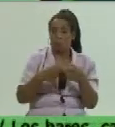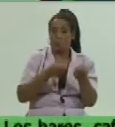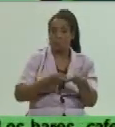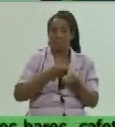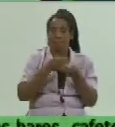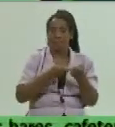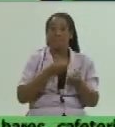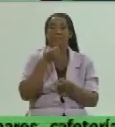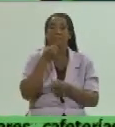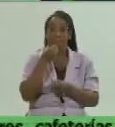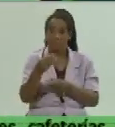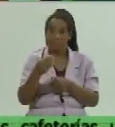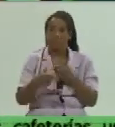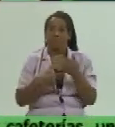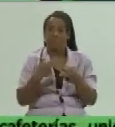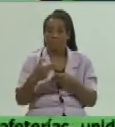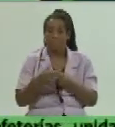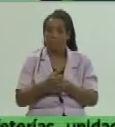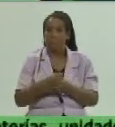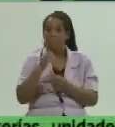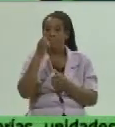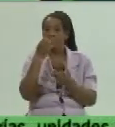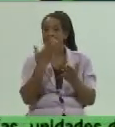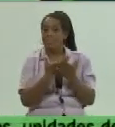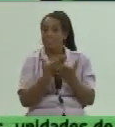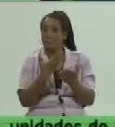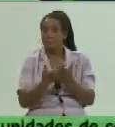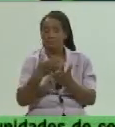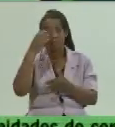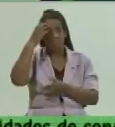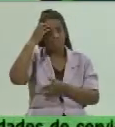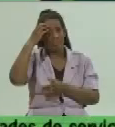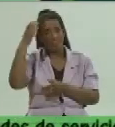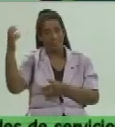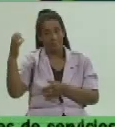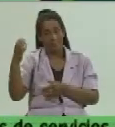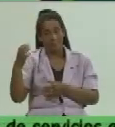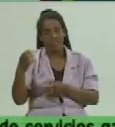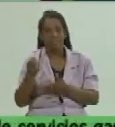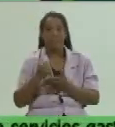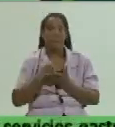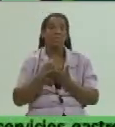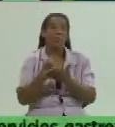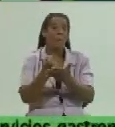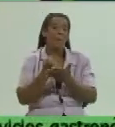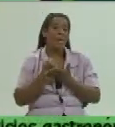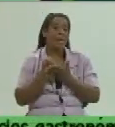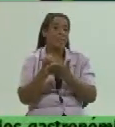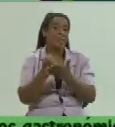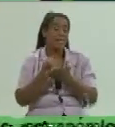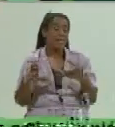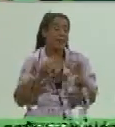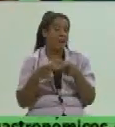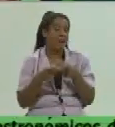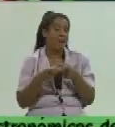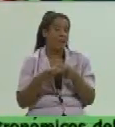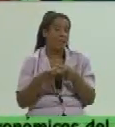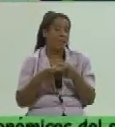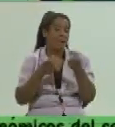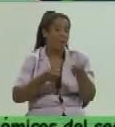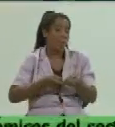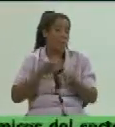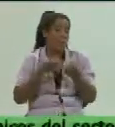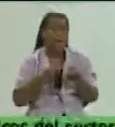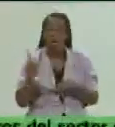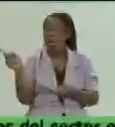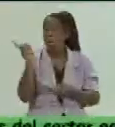realizar tanto las empresas estatales cooperativas agropecuarias no agropecuarias creadas para este fin una